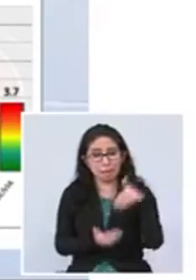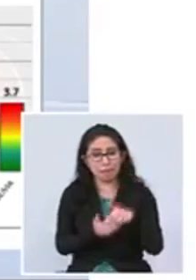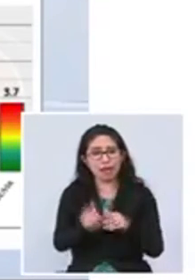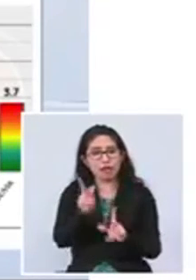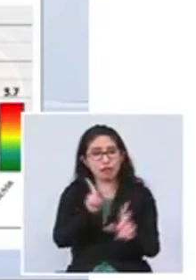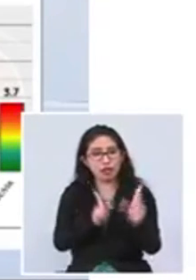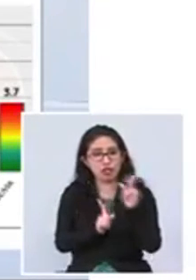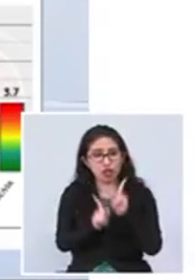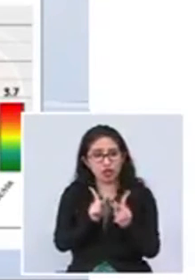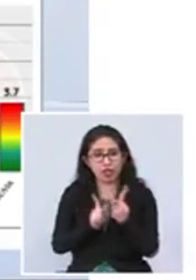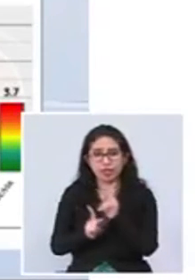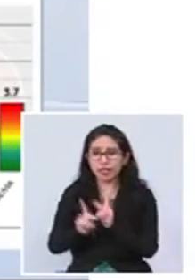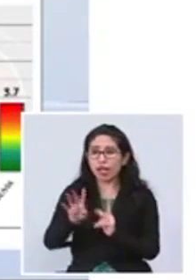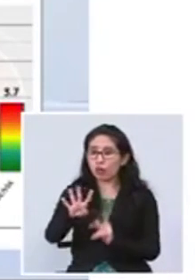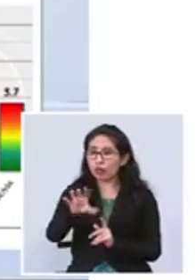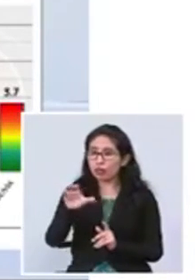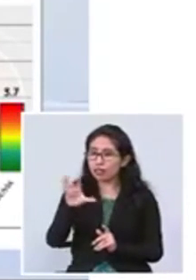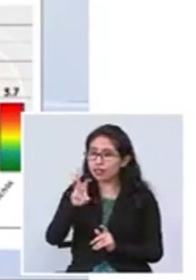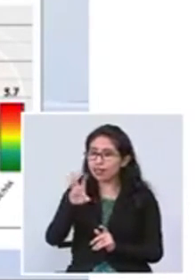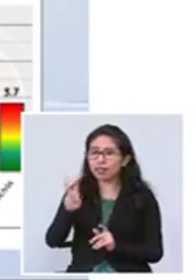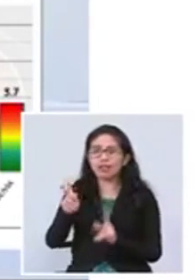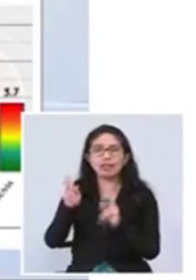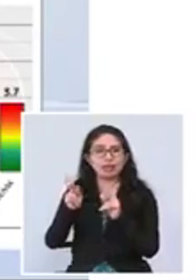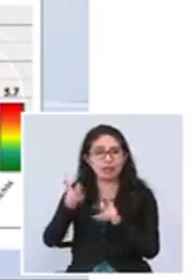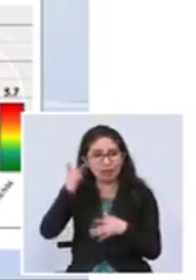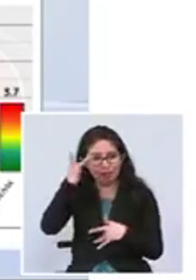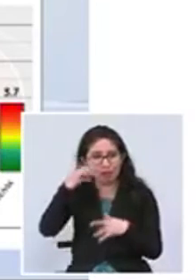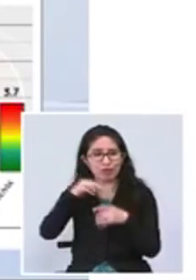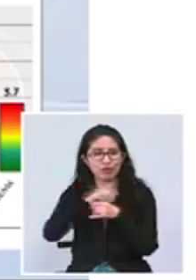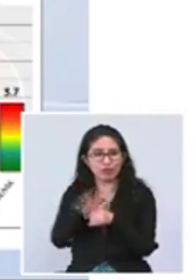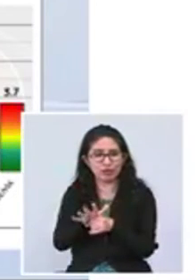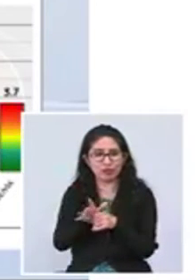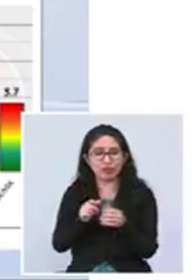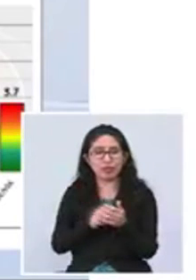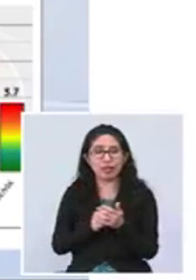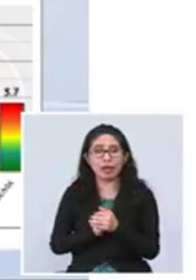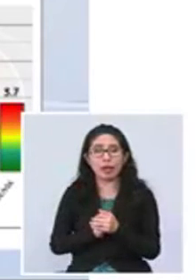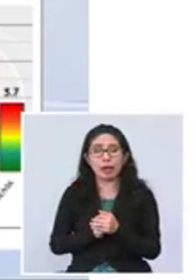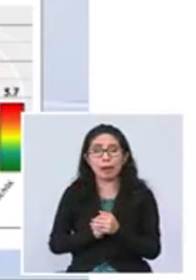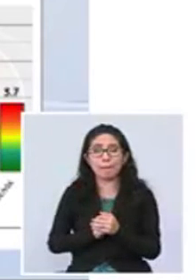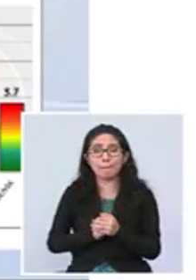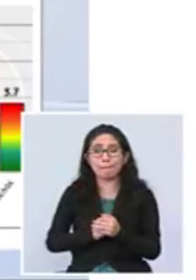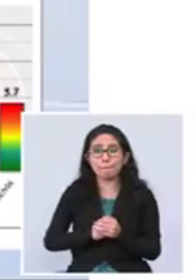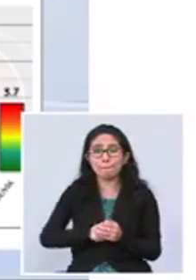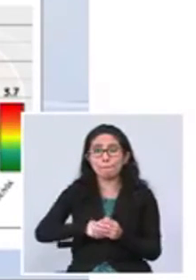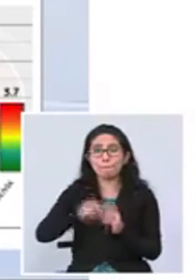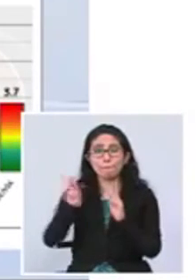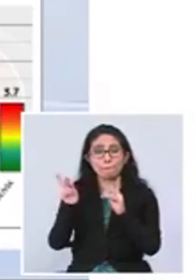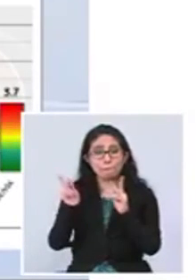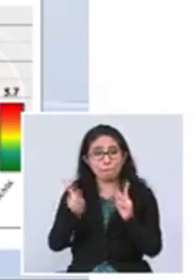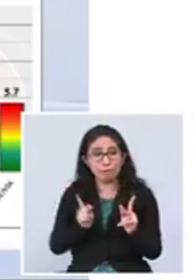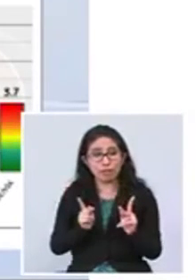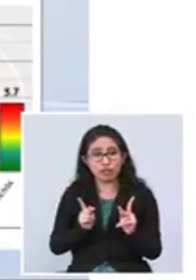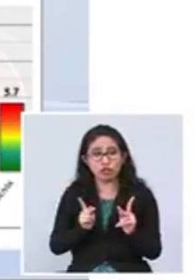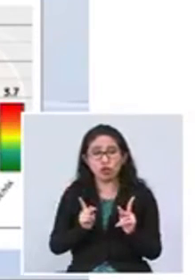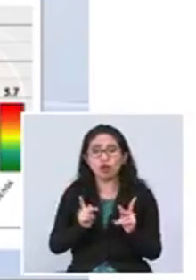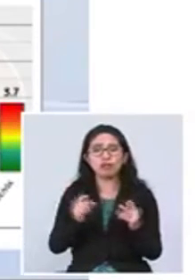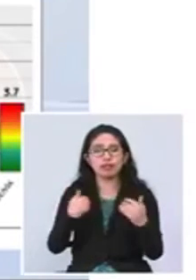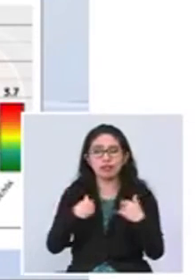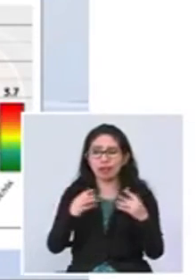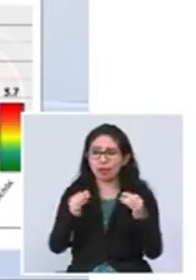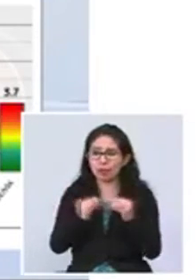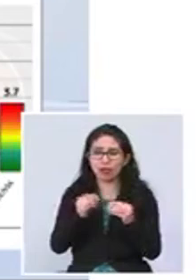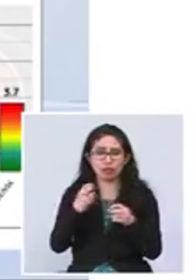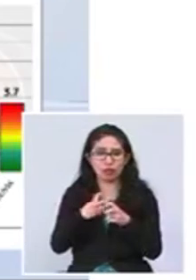departamentos de Beni, Santa Cruz y Pando actualmente tienen las incidencias acumuladas más altas. Por otra parte, la